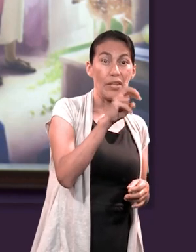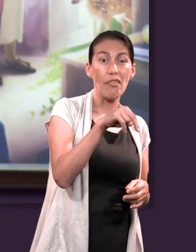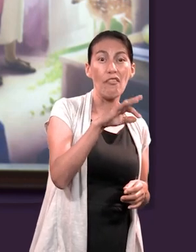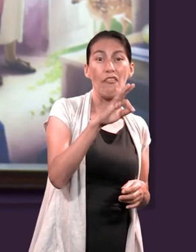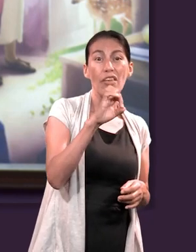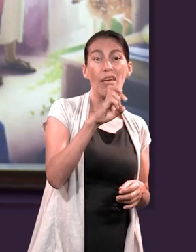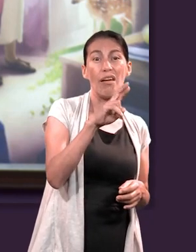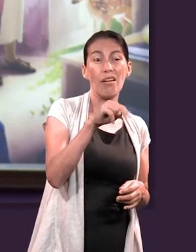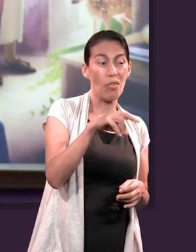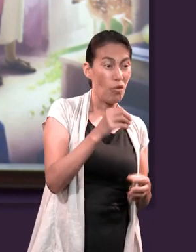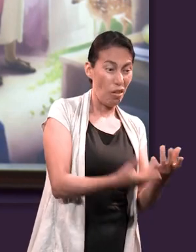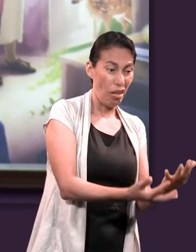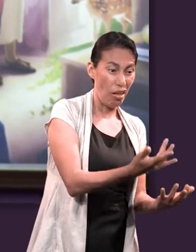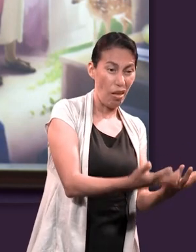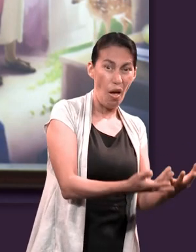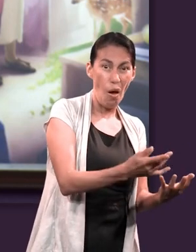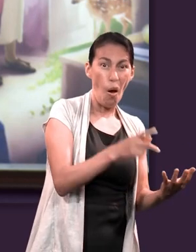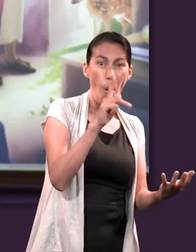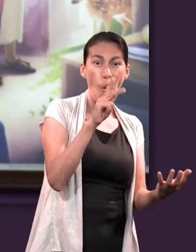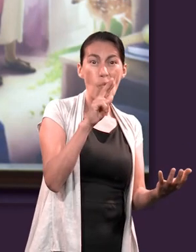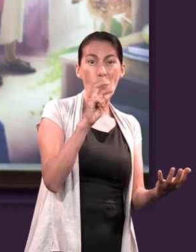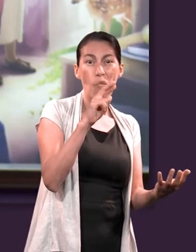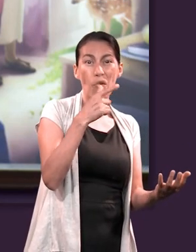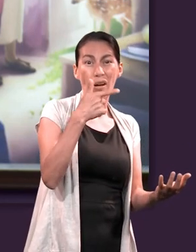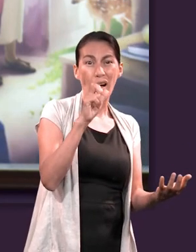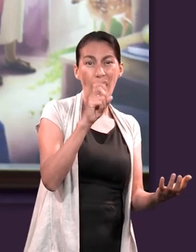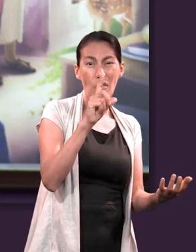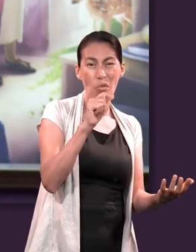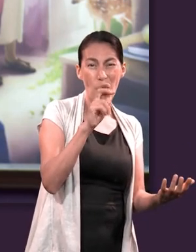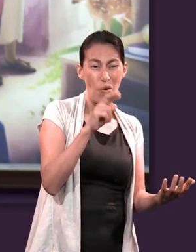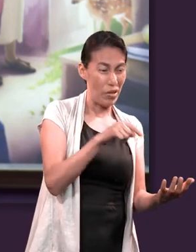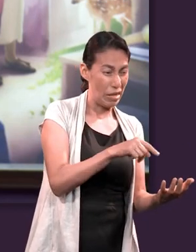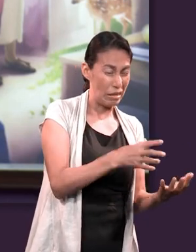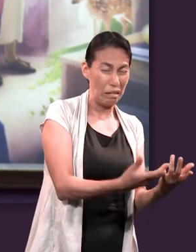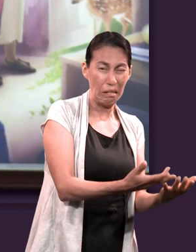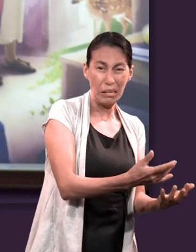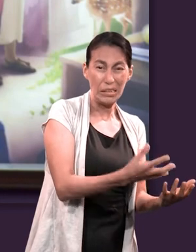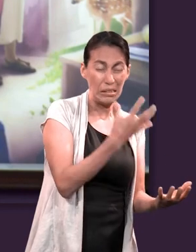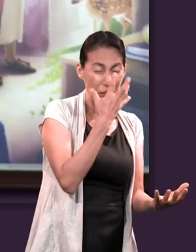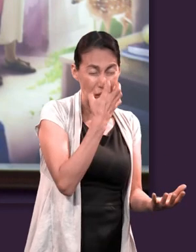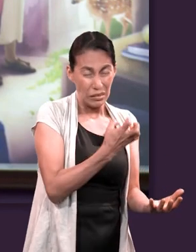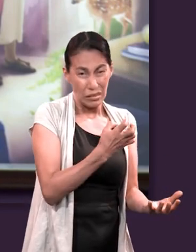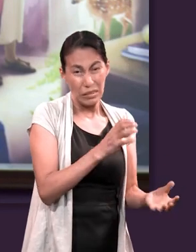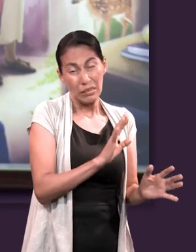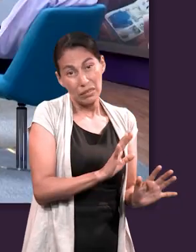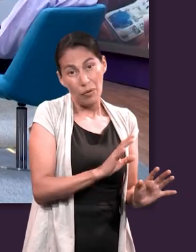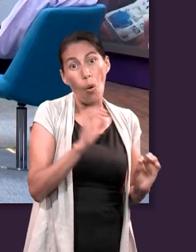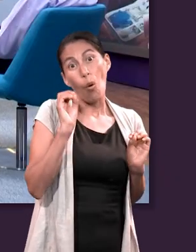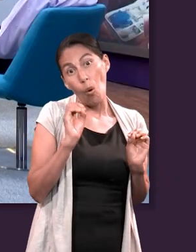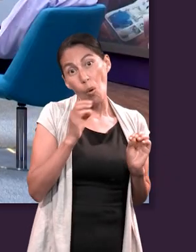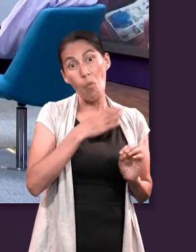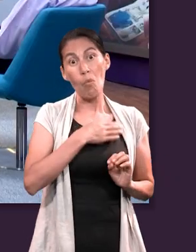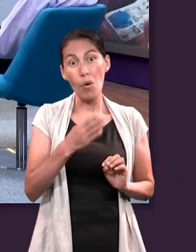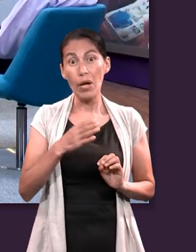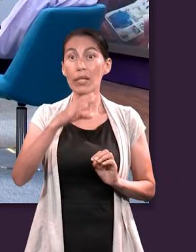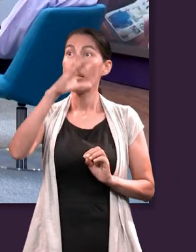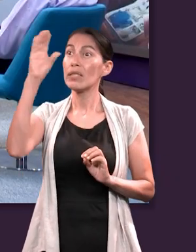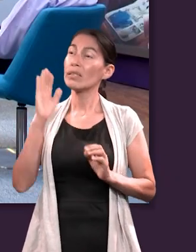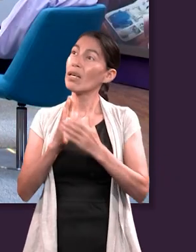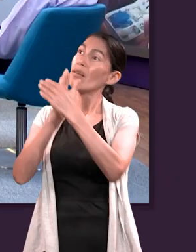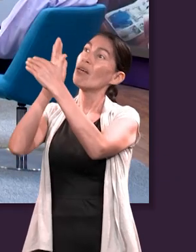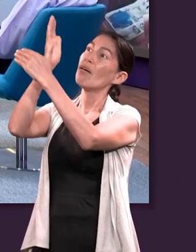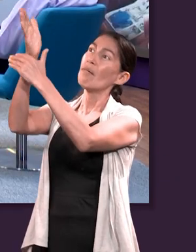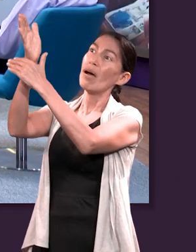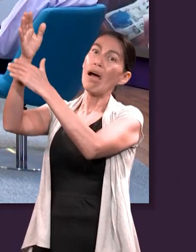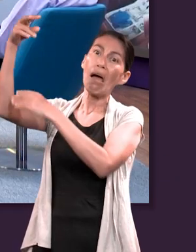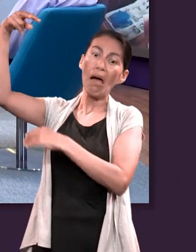términos generales y se va al infierno o al purgatorio, qué triste sería esa realidad. O si fue una buena persona